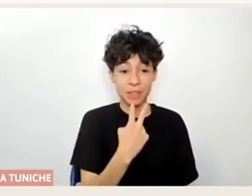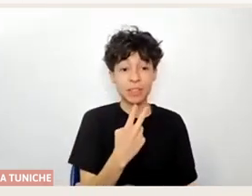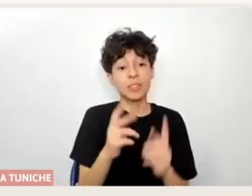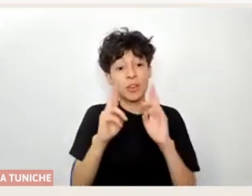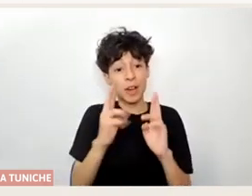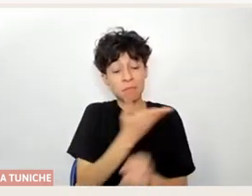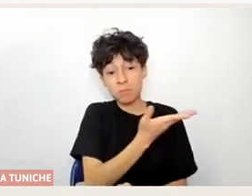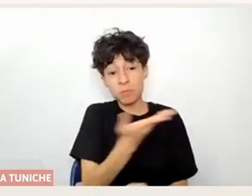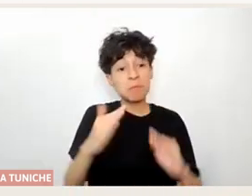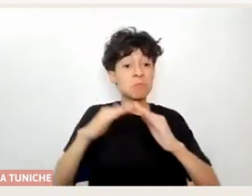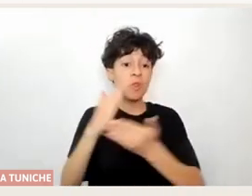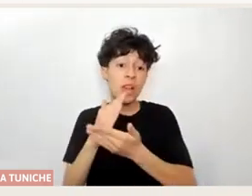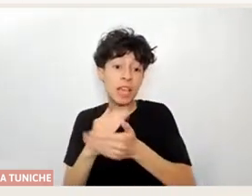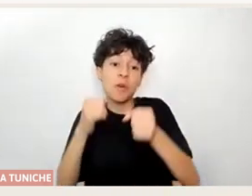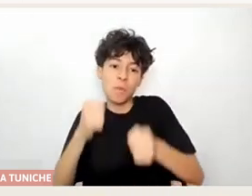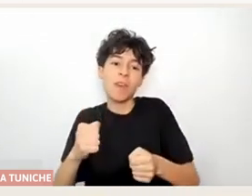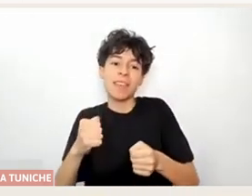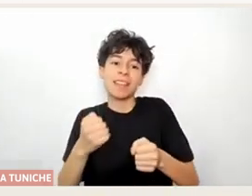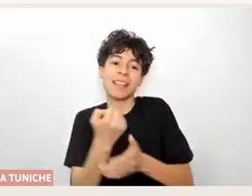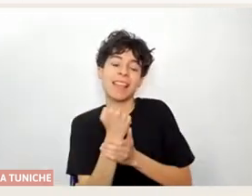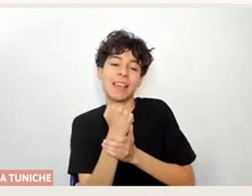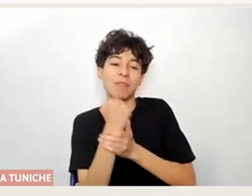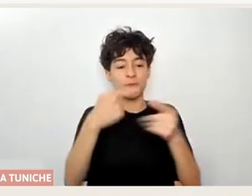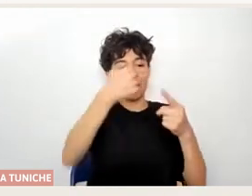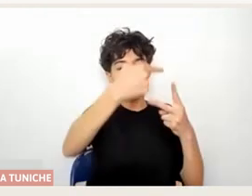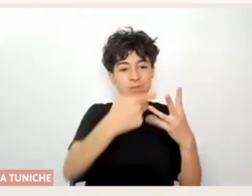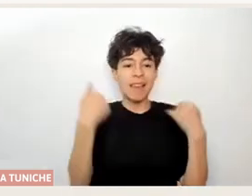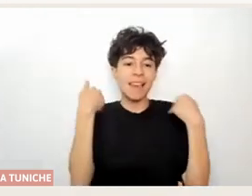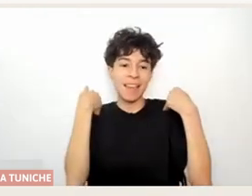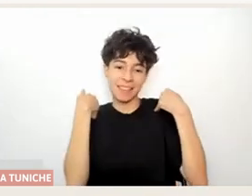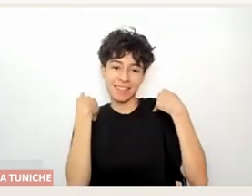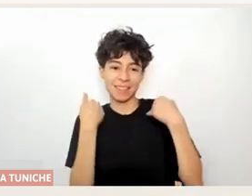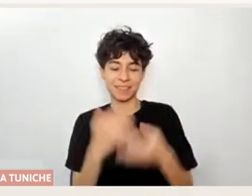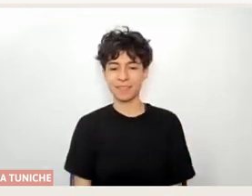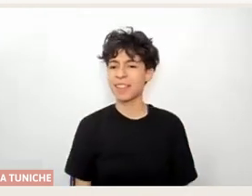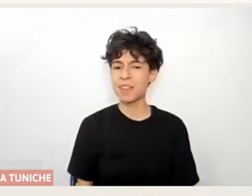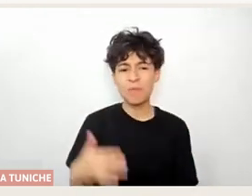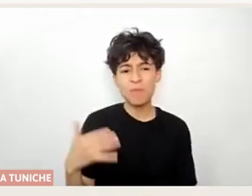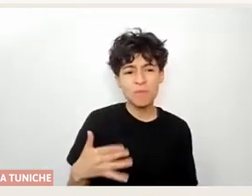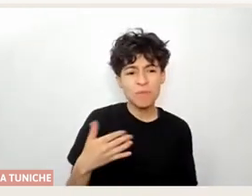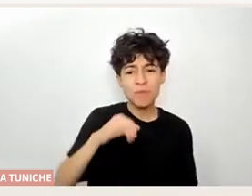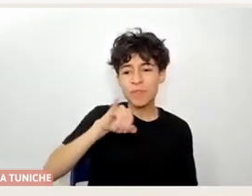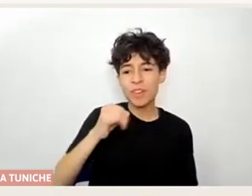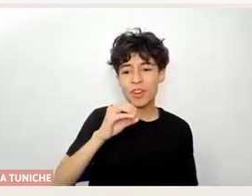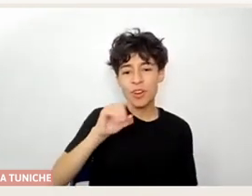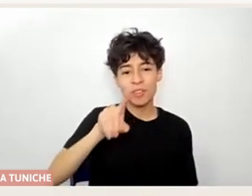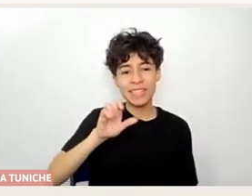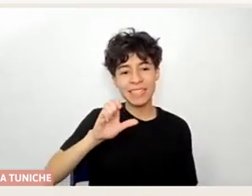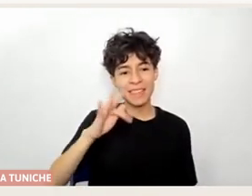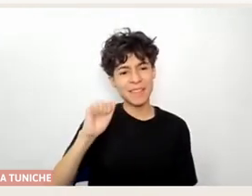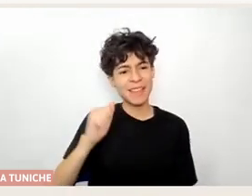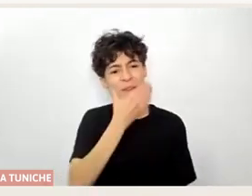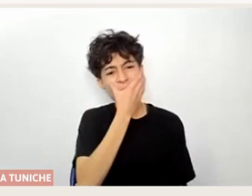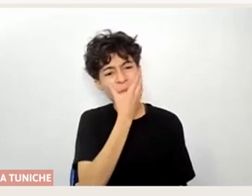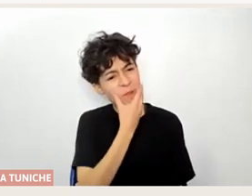la ciudad de Castro, les dejo un abrazo muy grande. Josefa, qué bonito saludo. Y yo